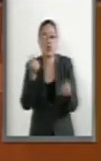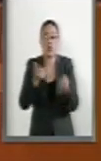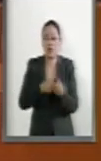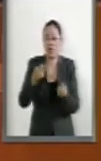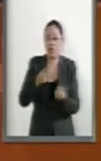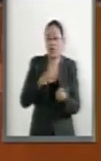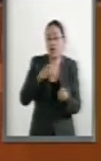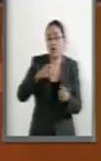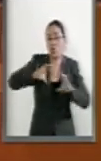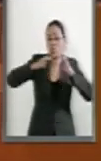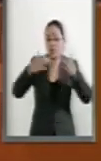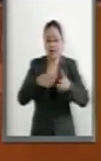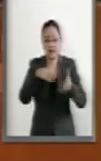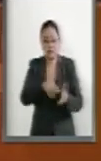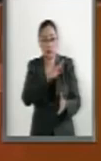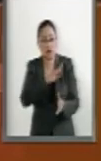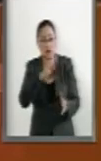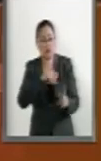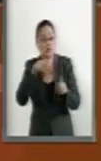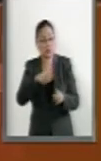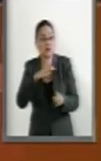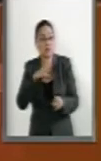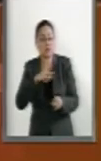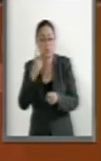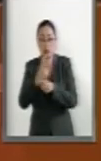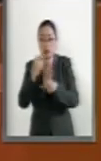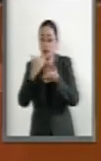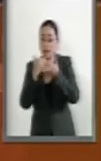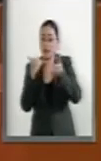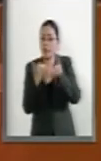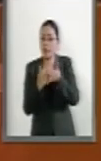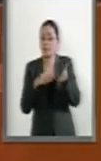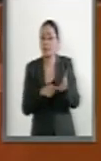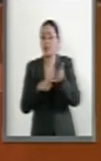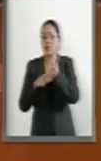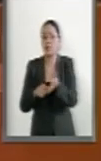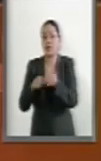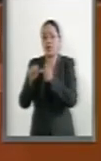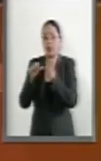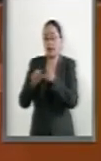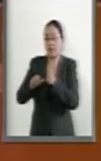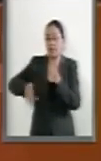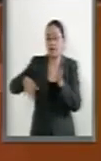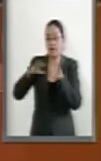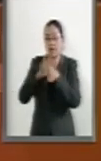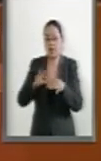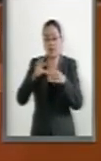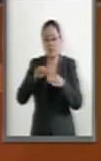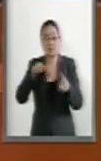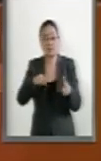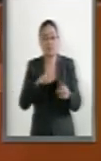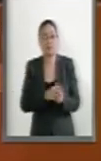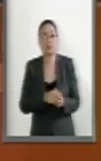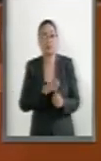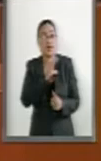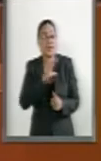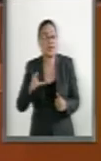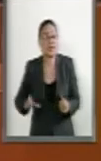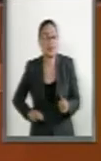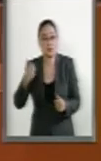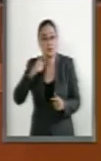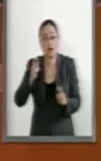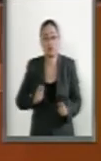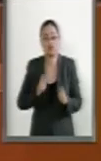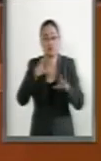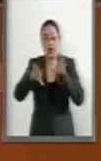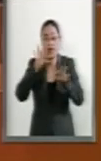los ejidos o comunidades. Esto con la adición de un segundo párrafo al artículo en comento que establece que las candidaturas a puestos